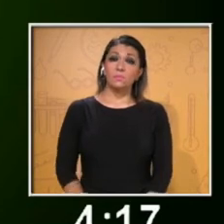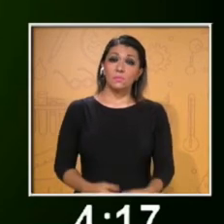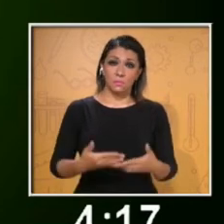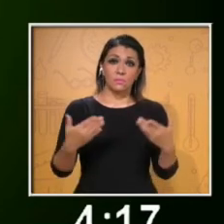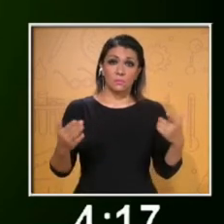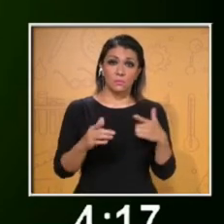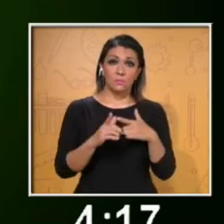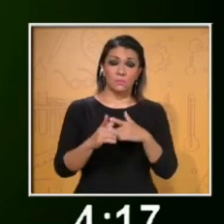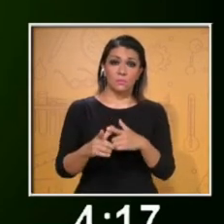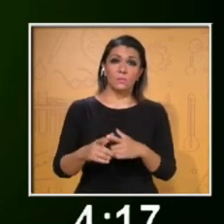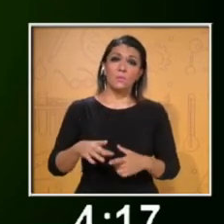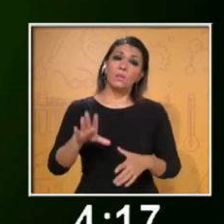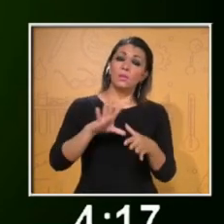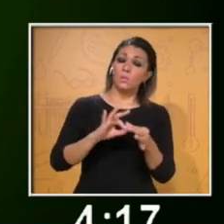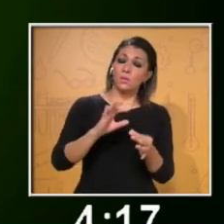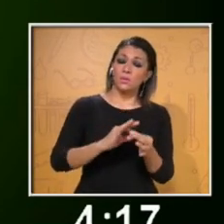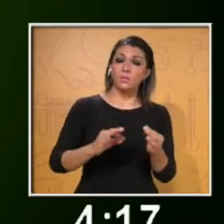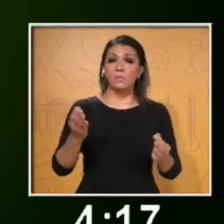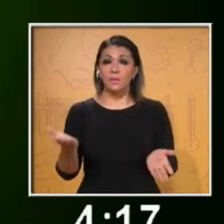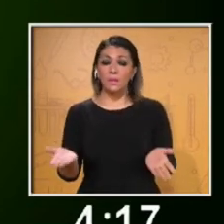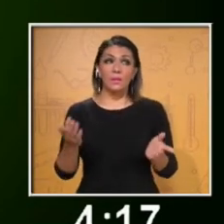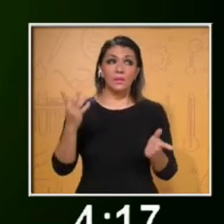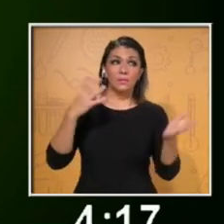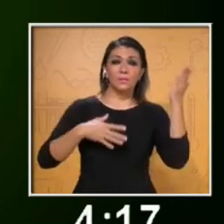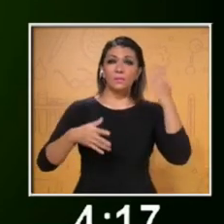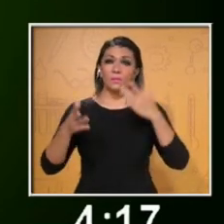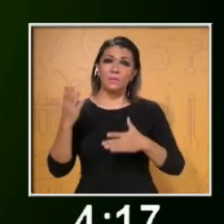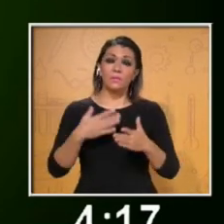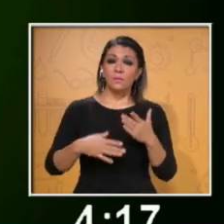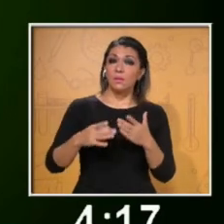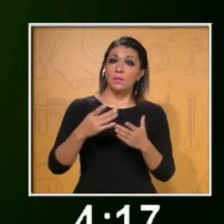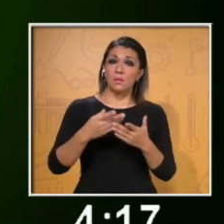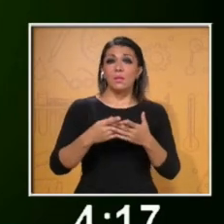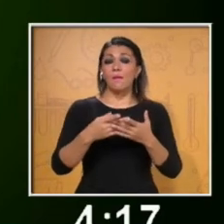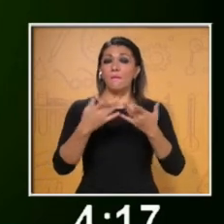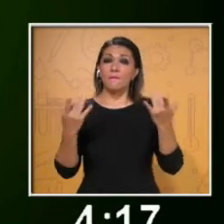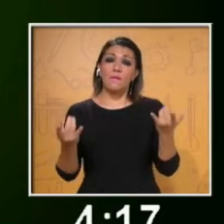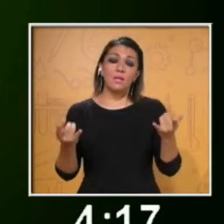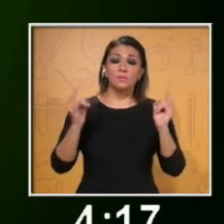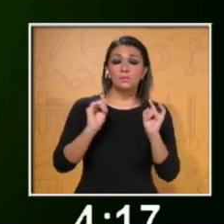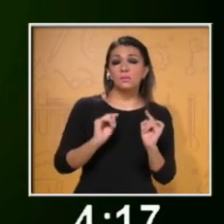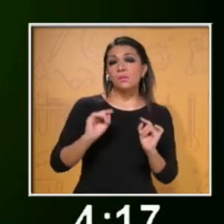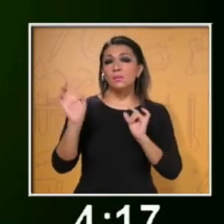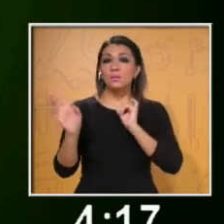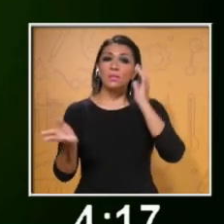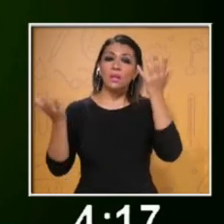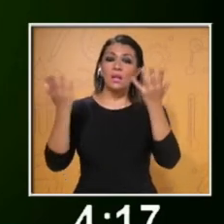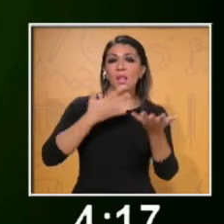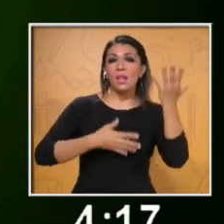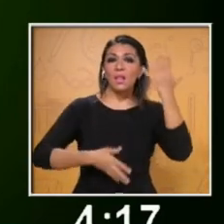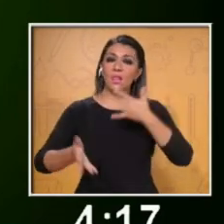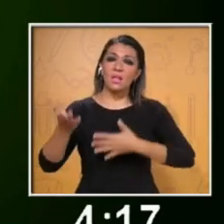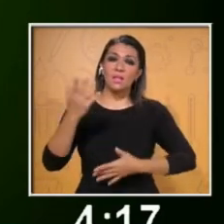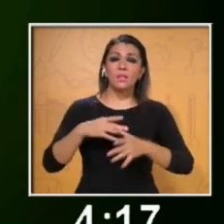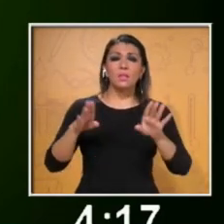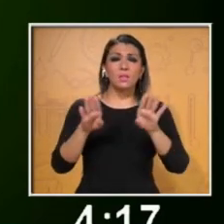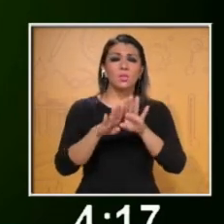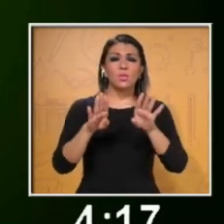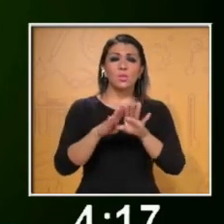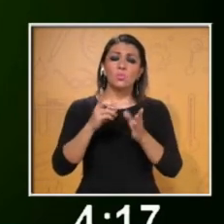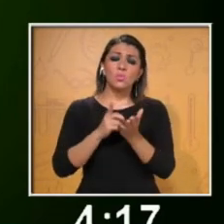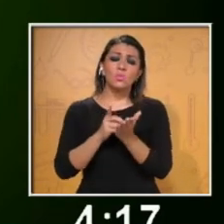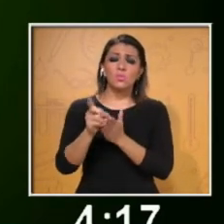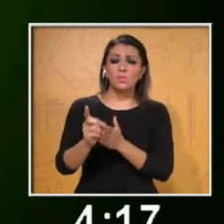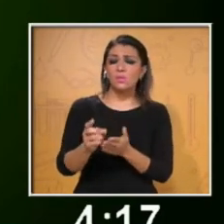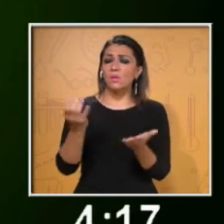les hablaré sobre otro aspecto muy interesante. La parte histórica. ¿Cómo es que se decidió hacer una carta en la que se